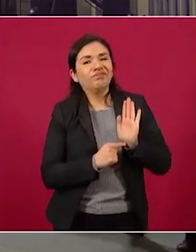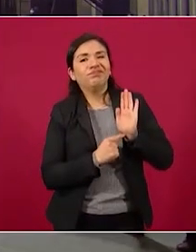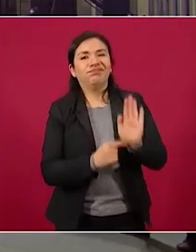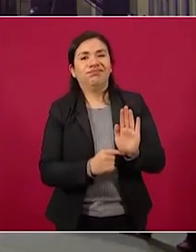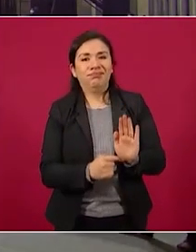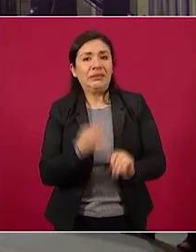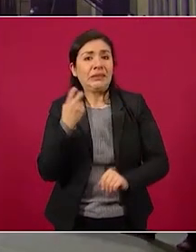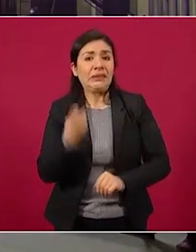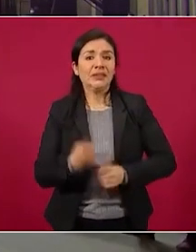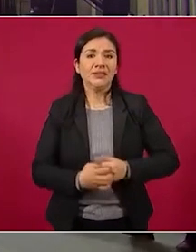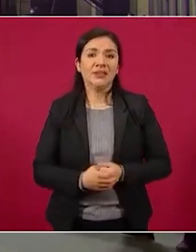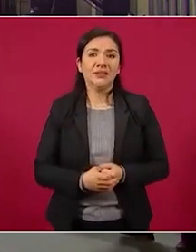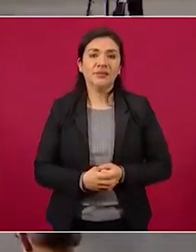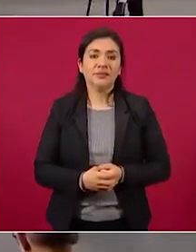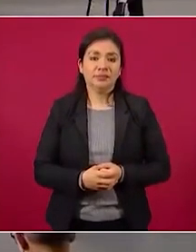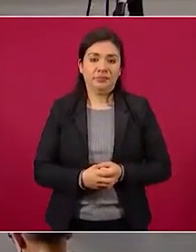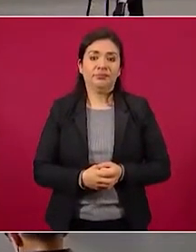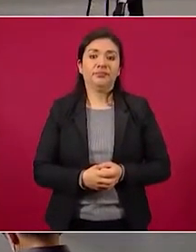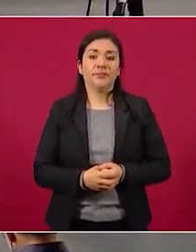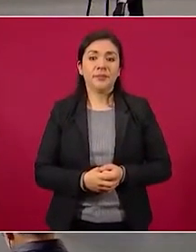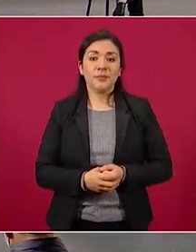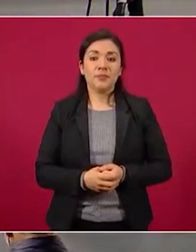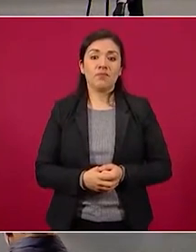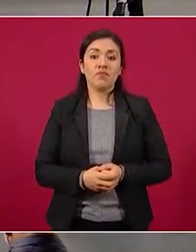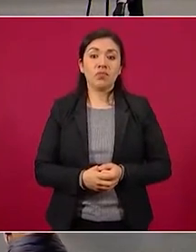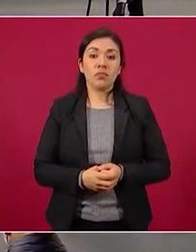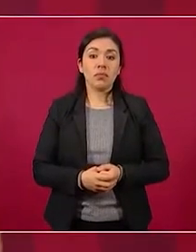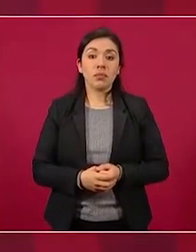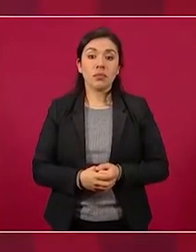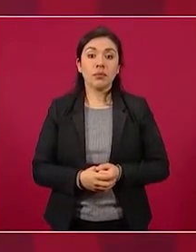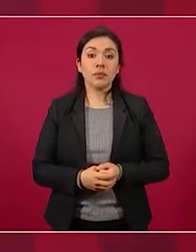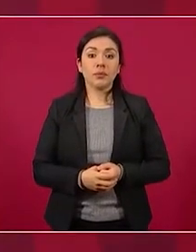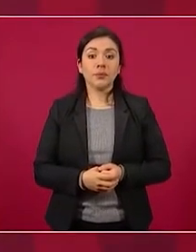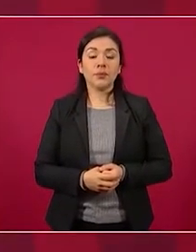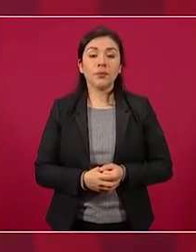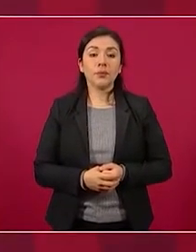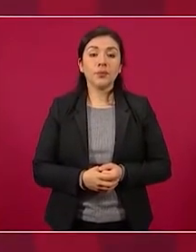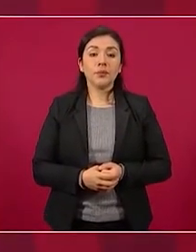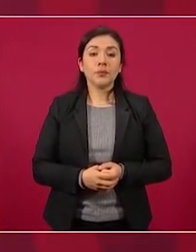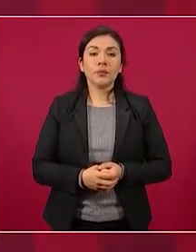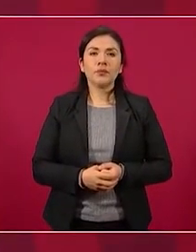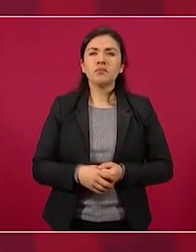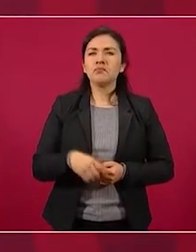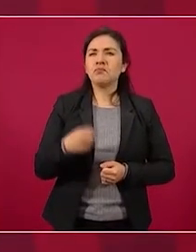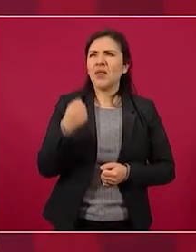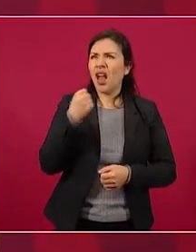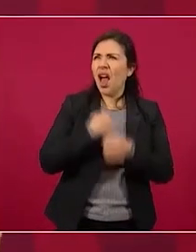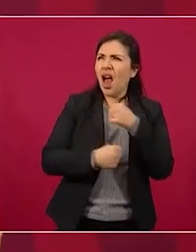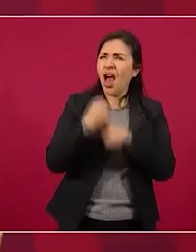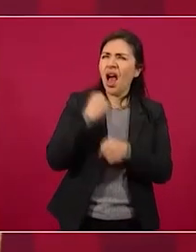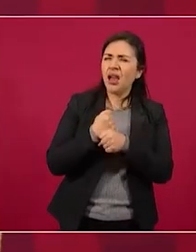entonces apabullan en el 2006